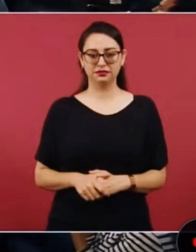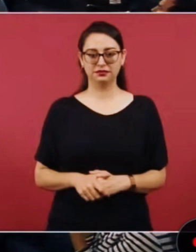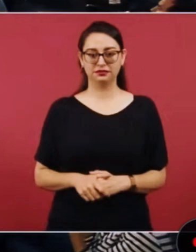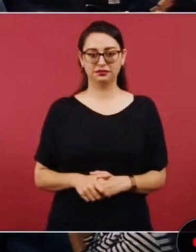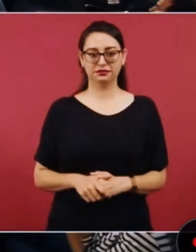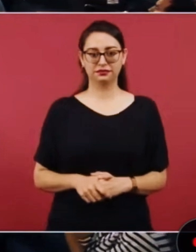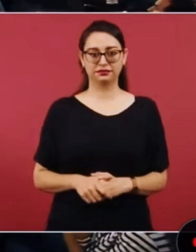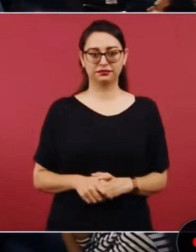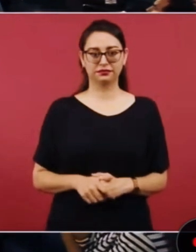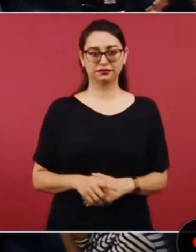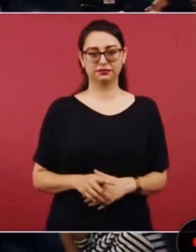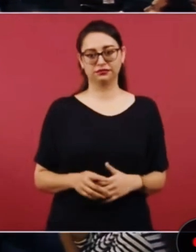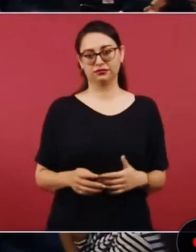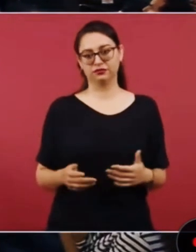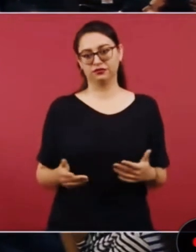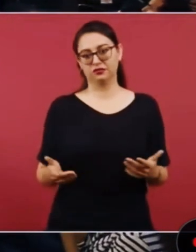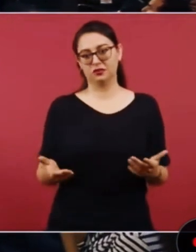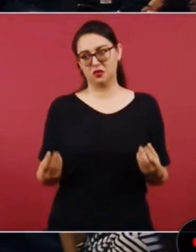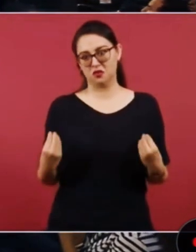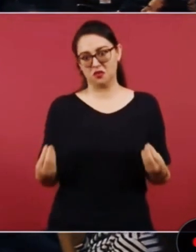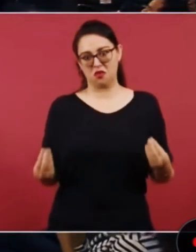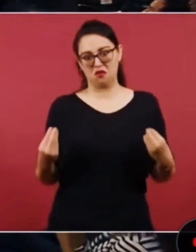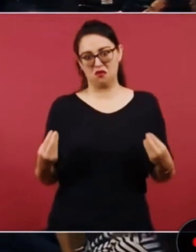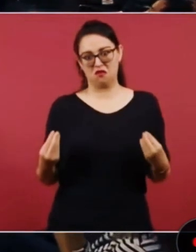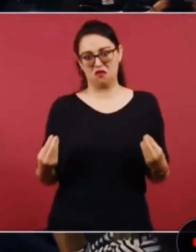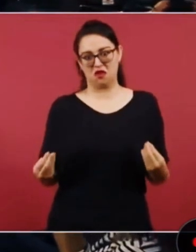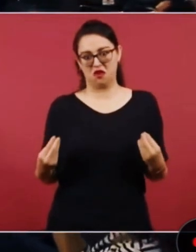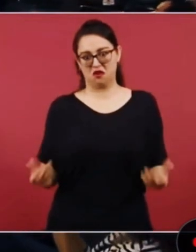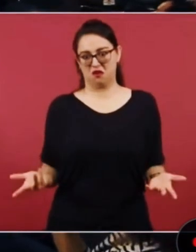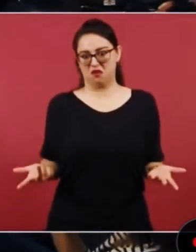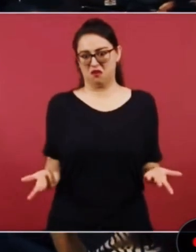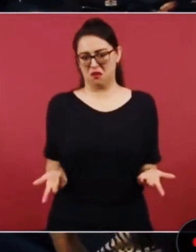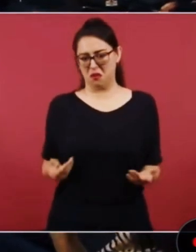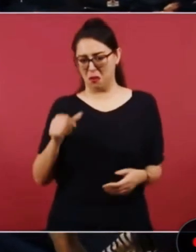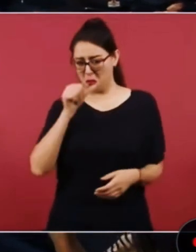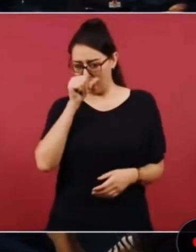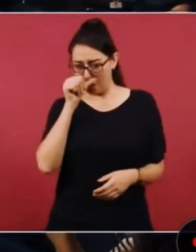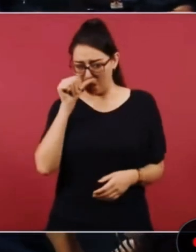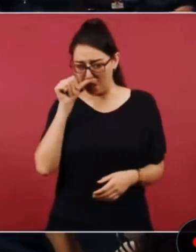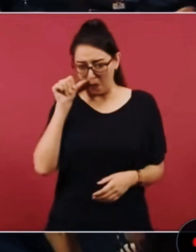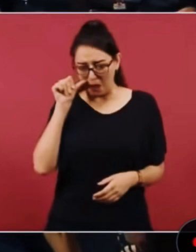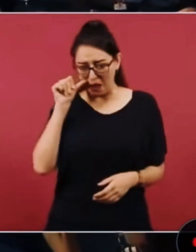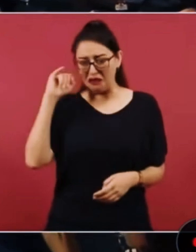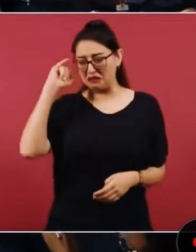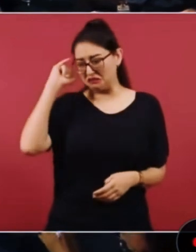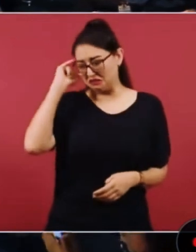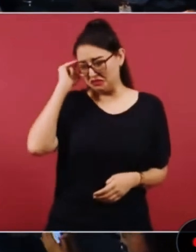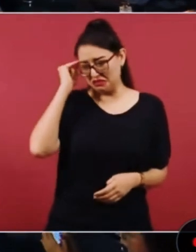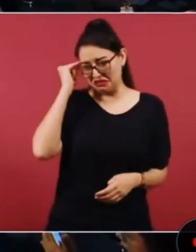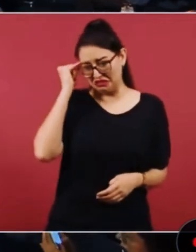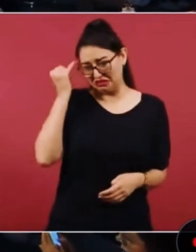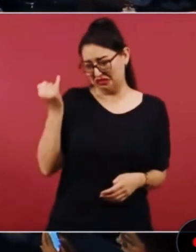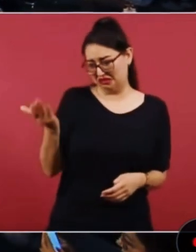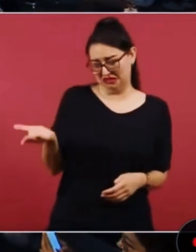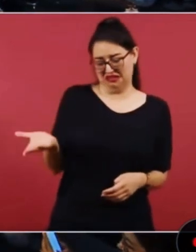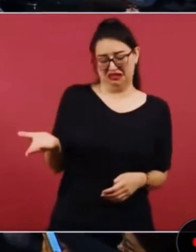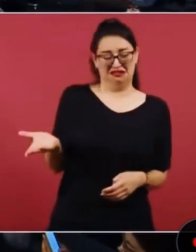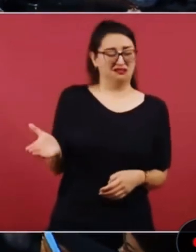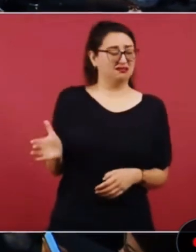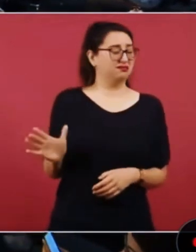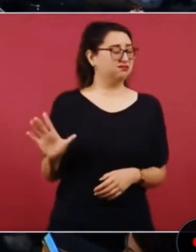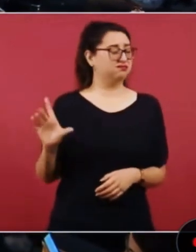¿cómo se va a comparar a Juárez con un monarca la fina estampa